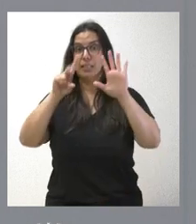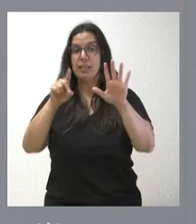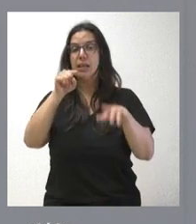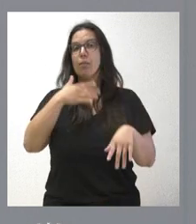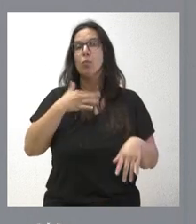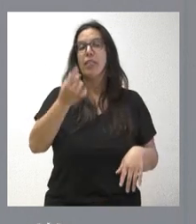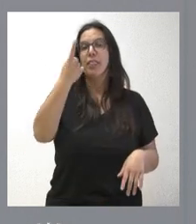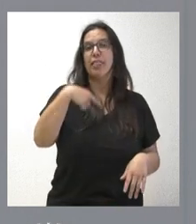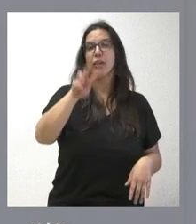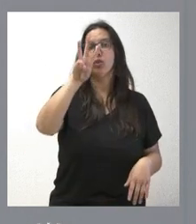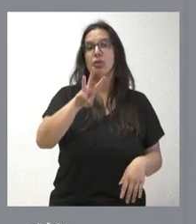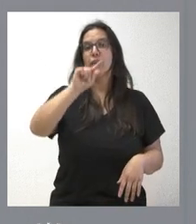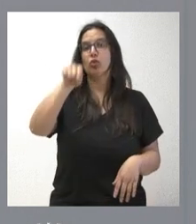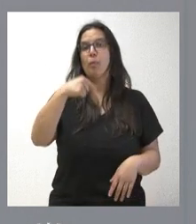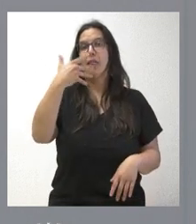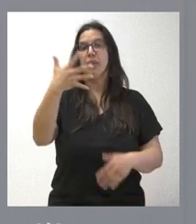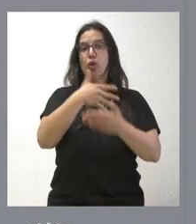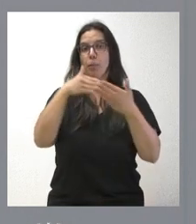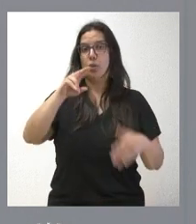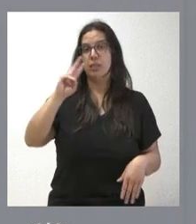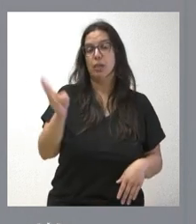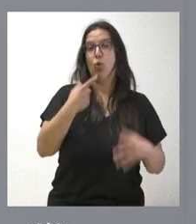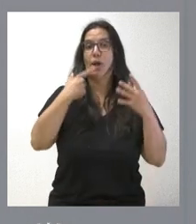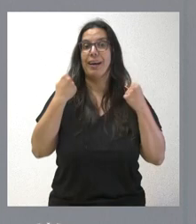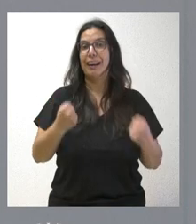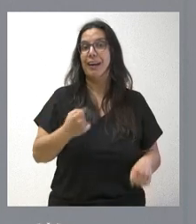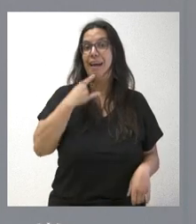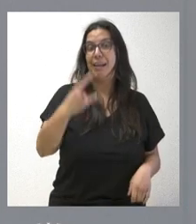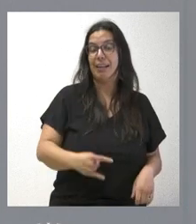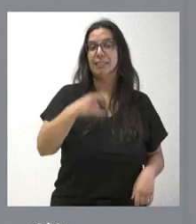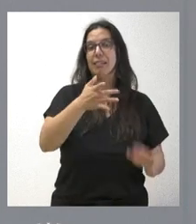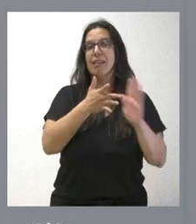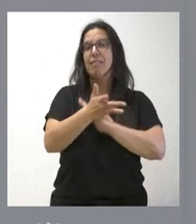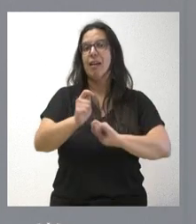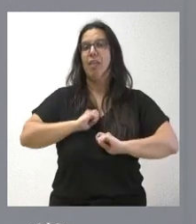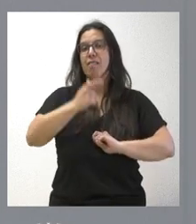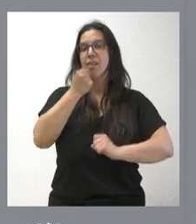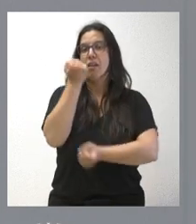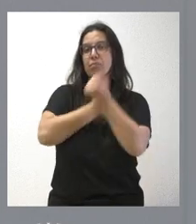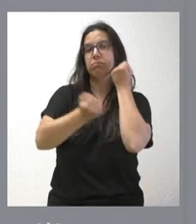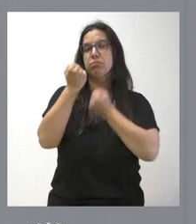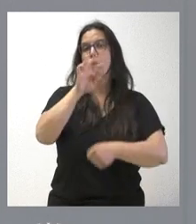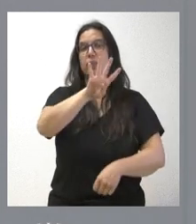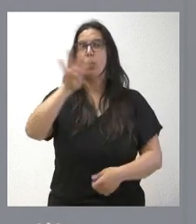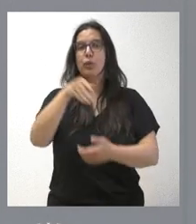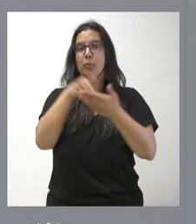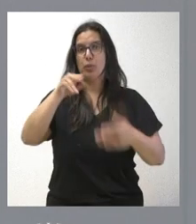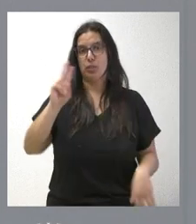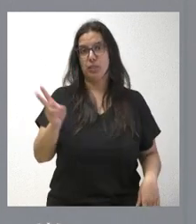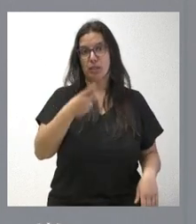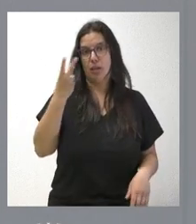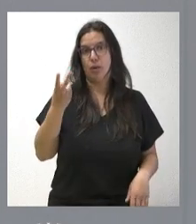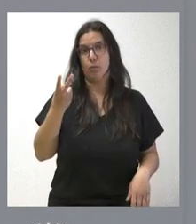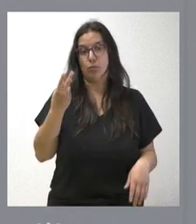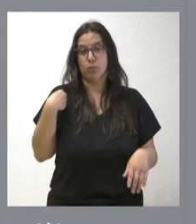de 103,5 millones de euros en términos de energía eléctrica, lo que nos va a permitir un ahorro de 44 millones de euros al